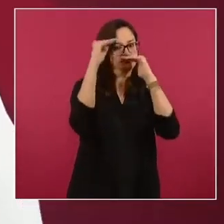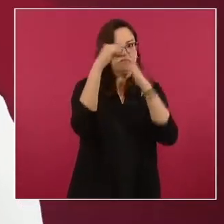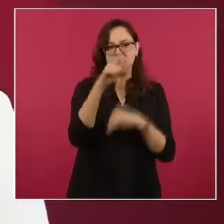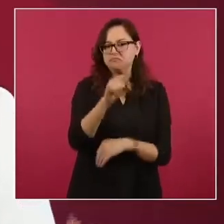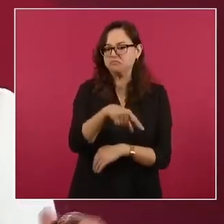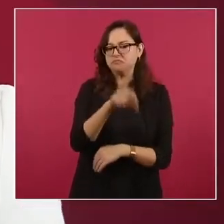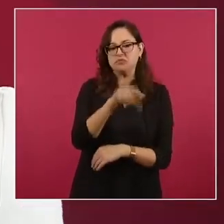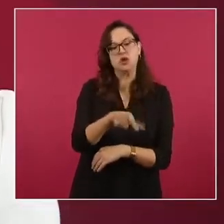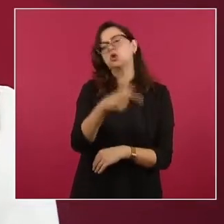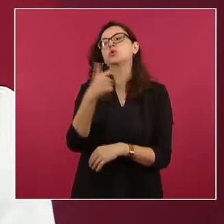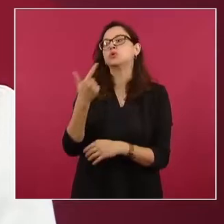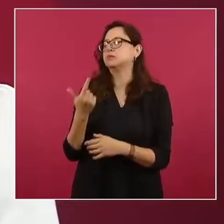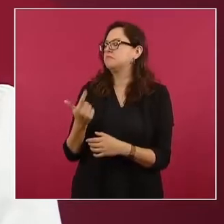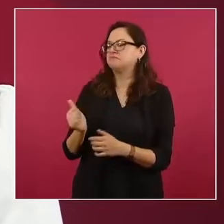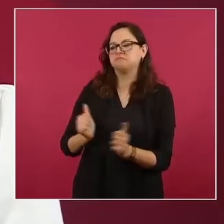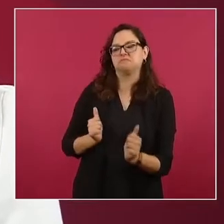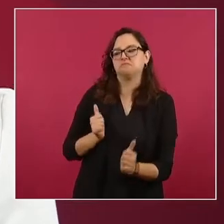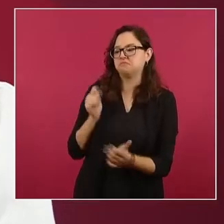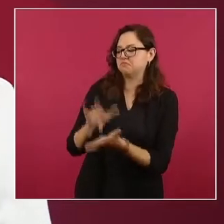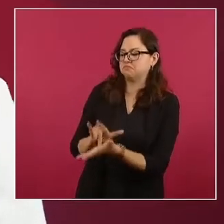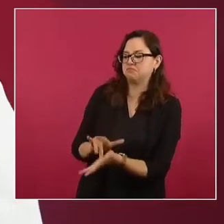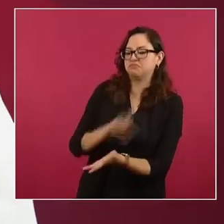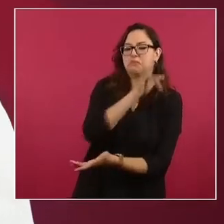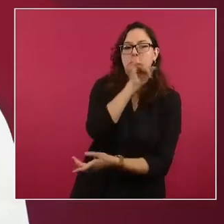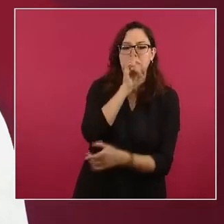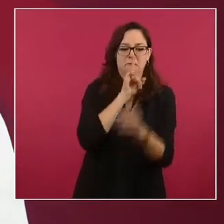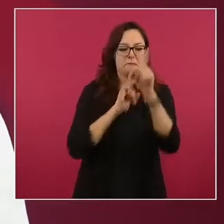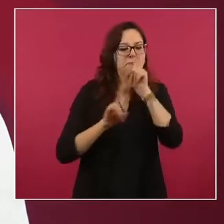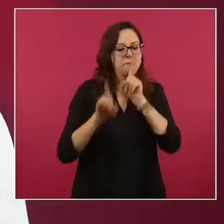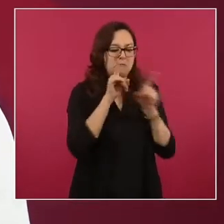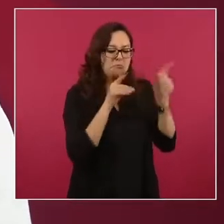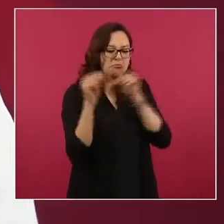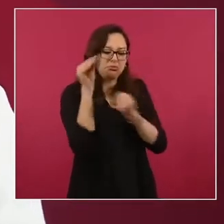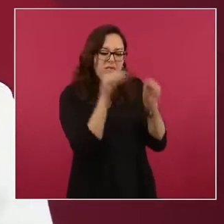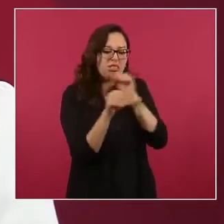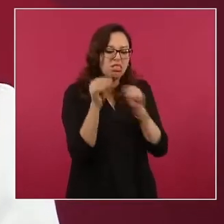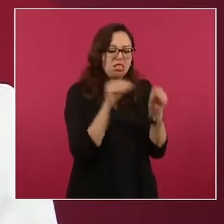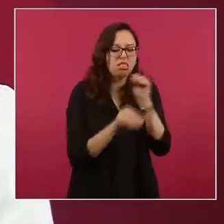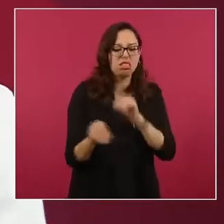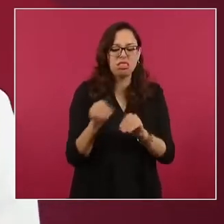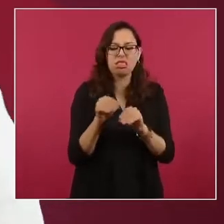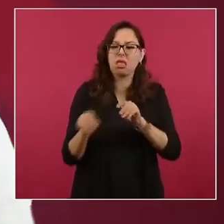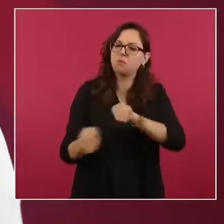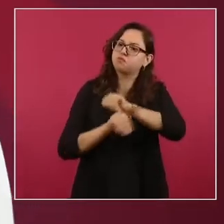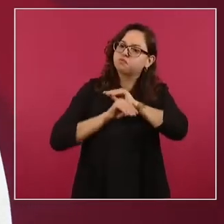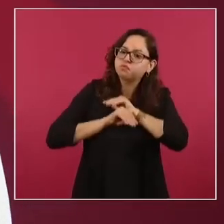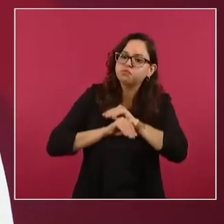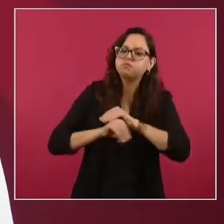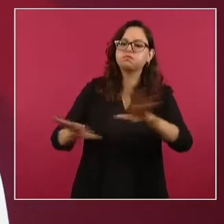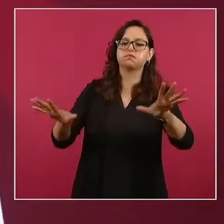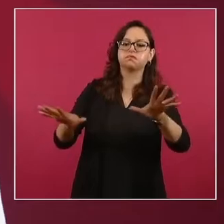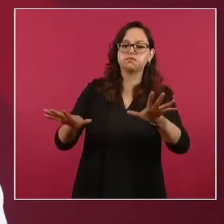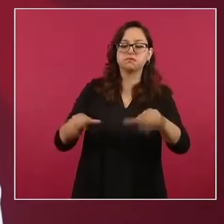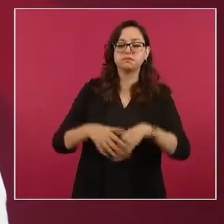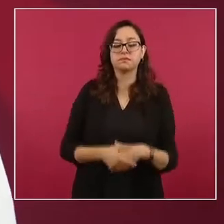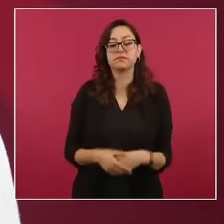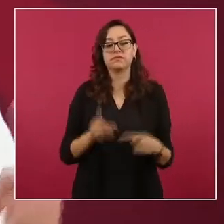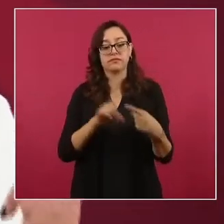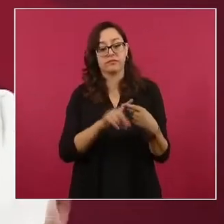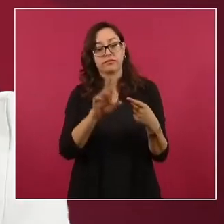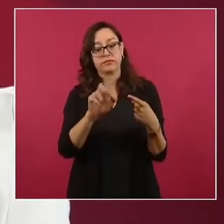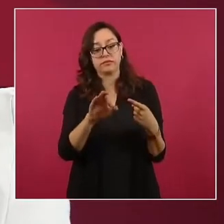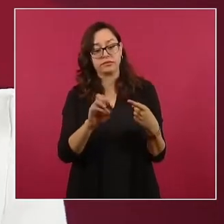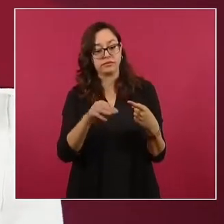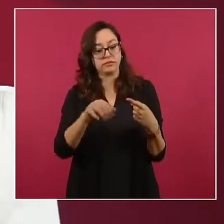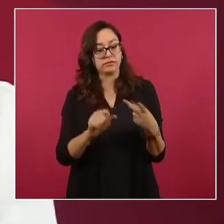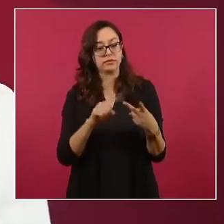se dedican a terciversar y a publicar mentiras. Es así como medios como Reforma, El